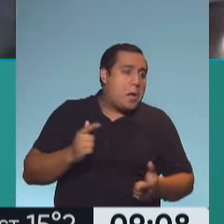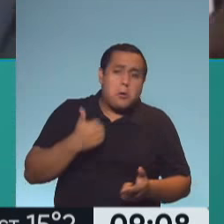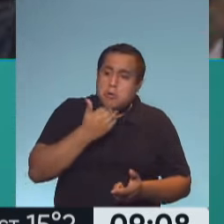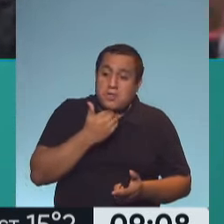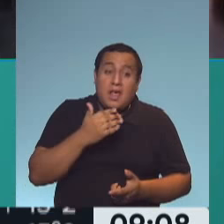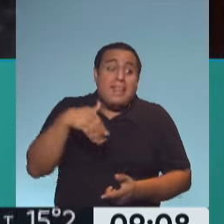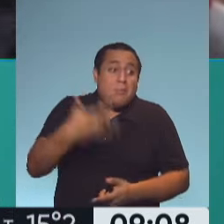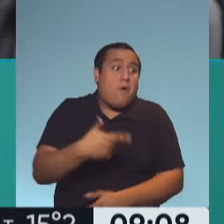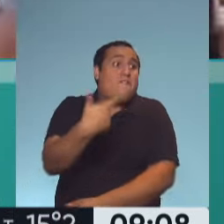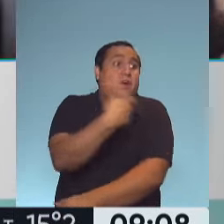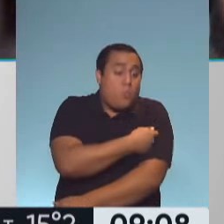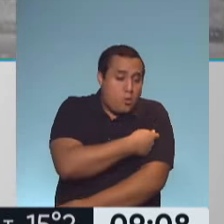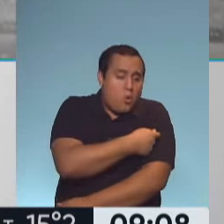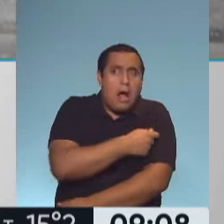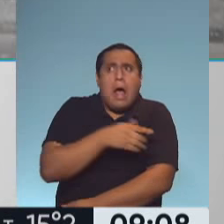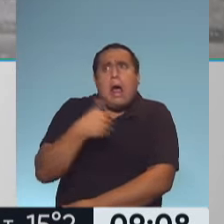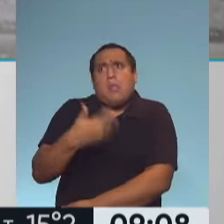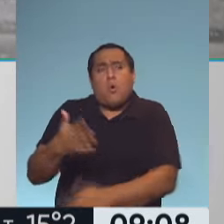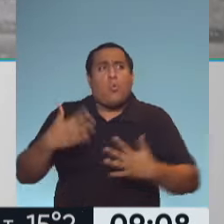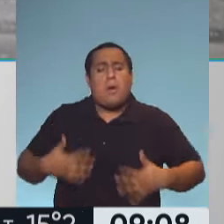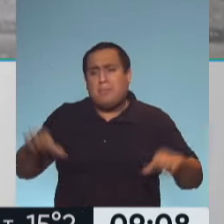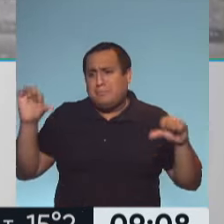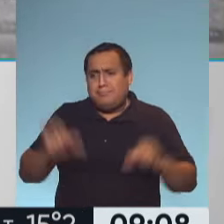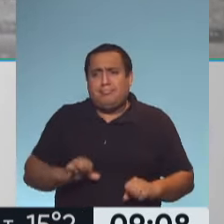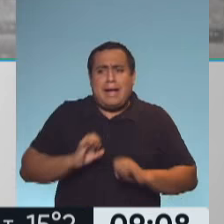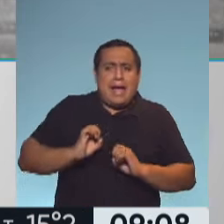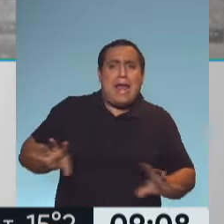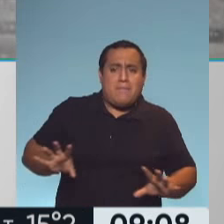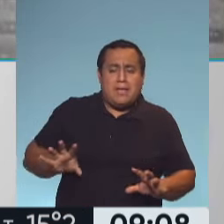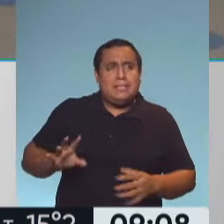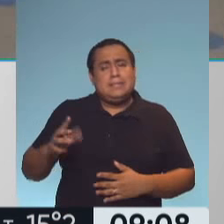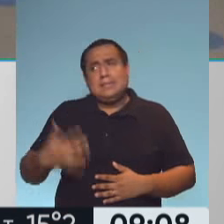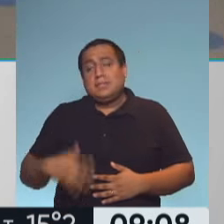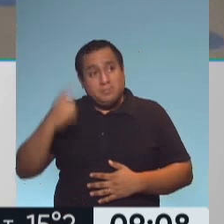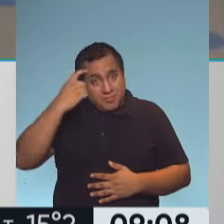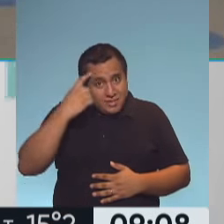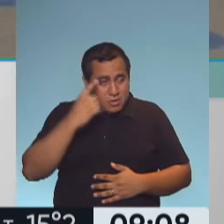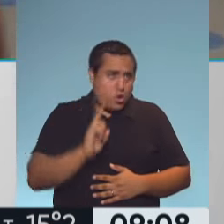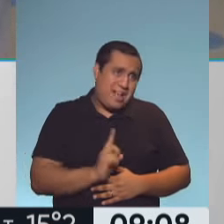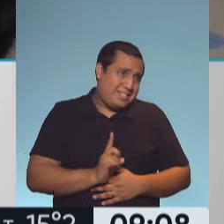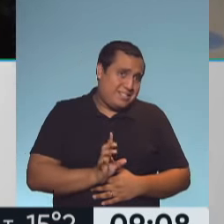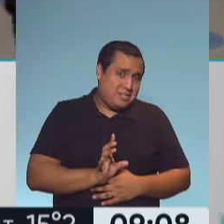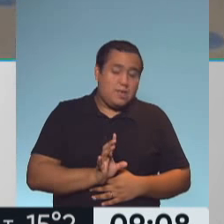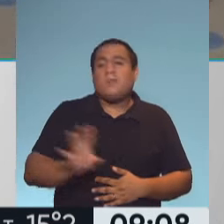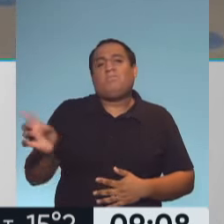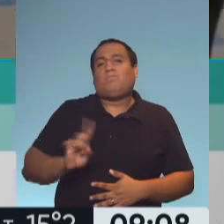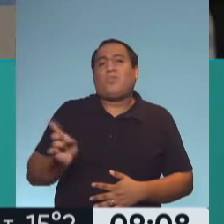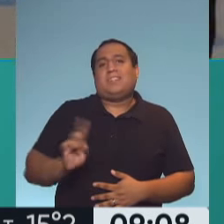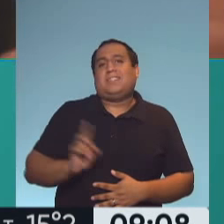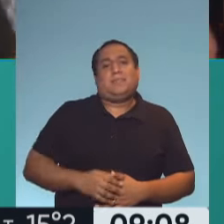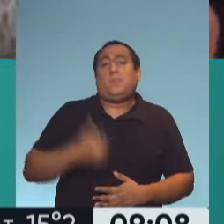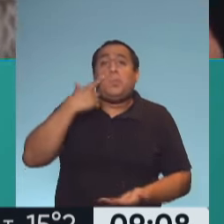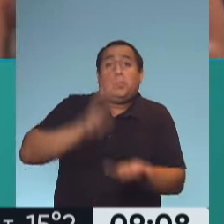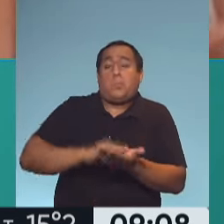sé y me vacuno. ¿No reviste gravedad que vos te vacunes aún quizás sin saber que tenés COVID? No, no hay ninguna